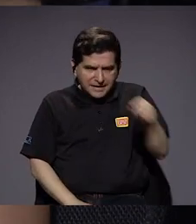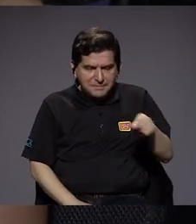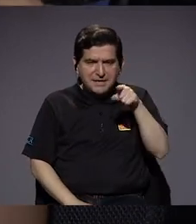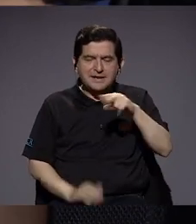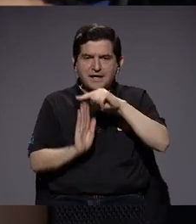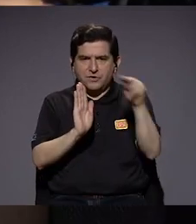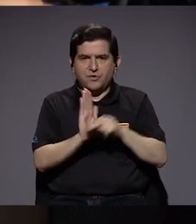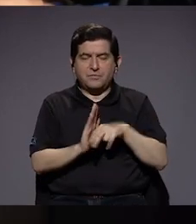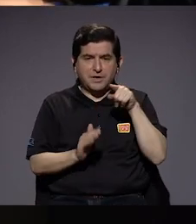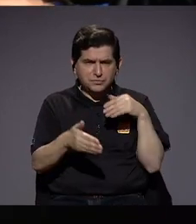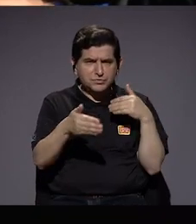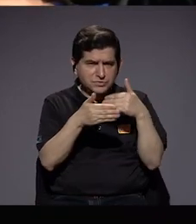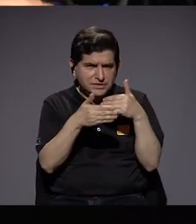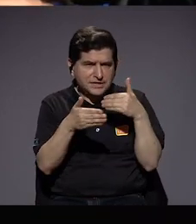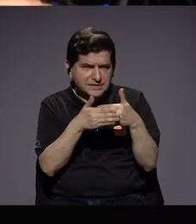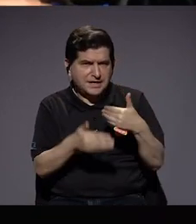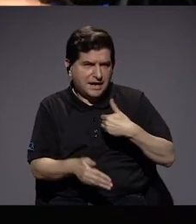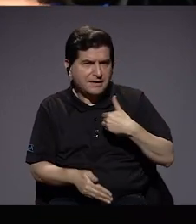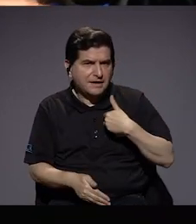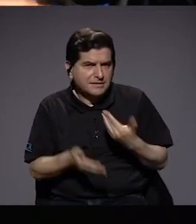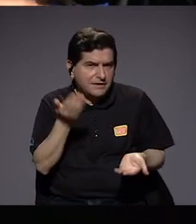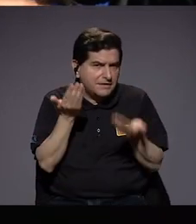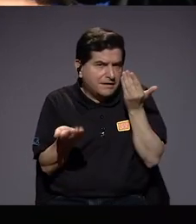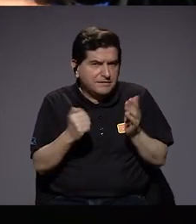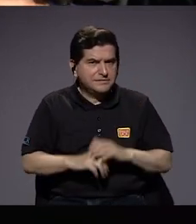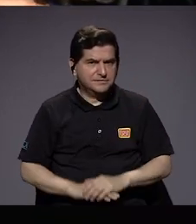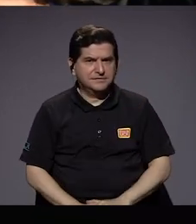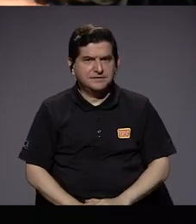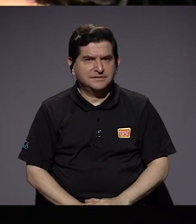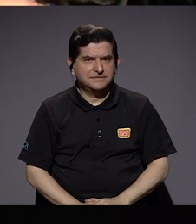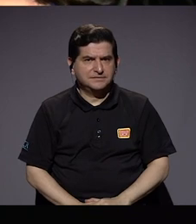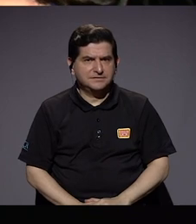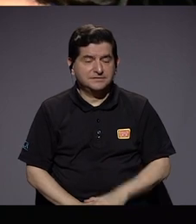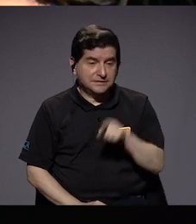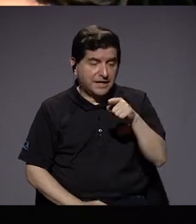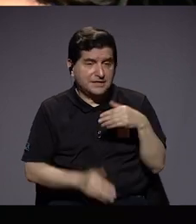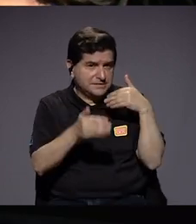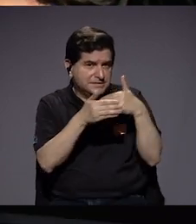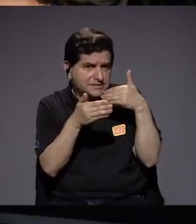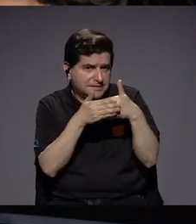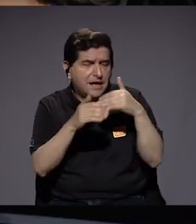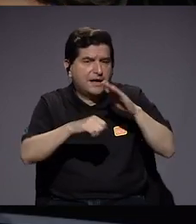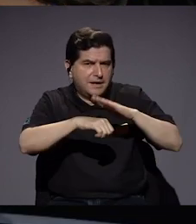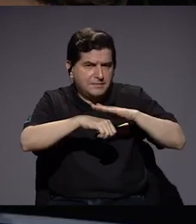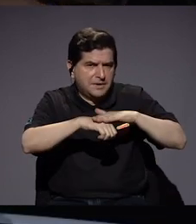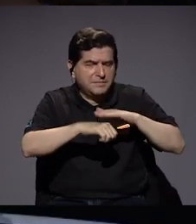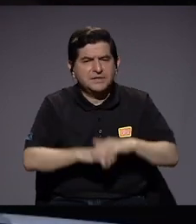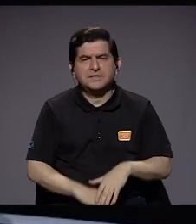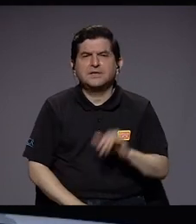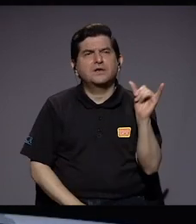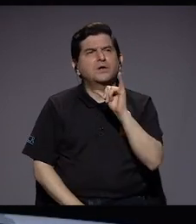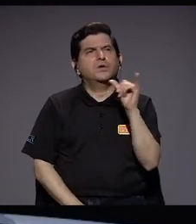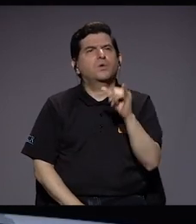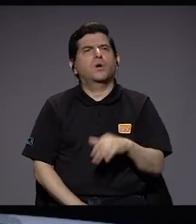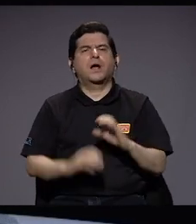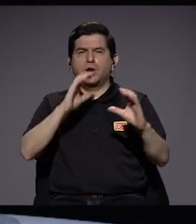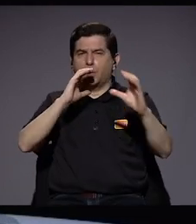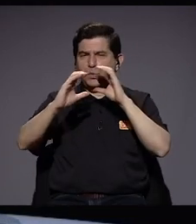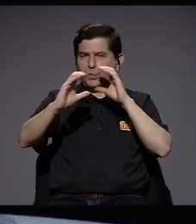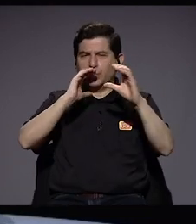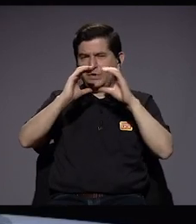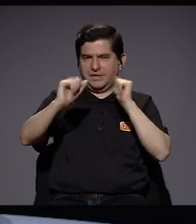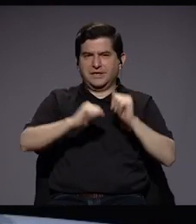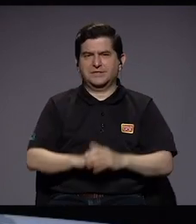misma. Ustedes son cercanos, de algún modo, y supongo que de repente esa cercanía les permite tener una